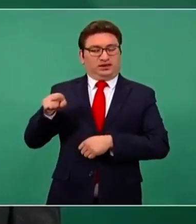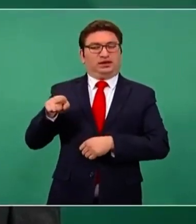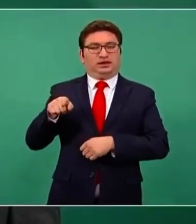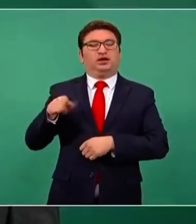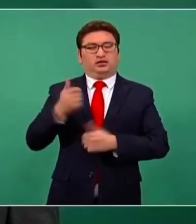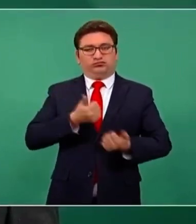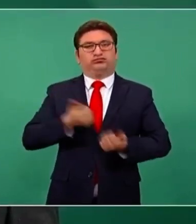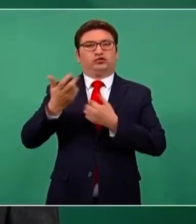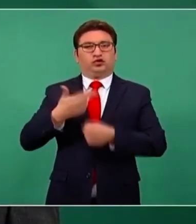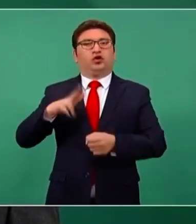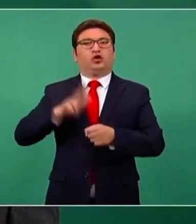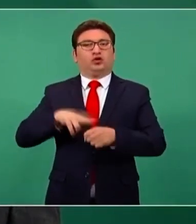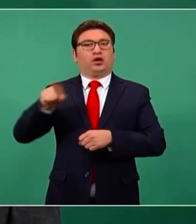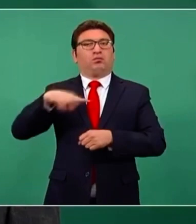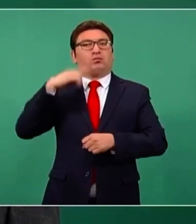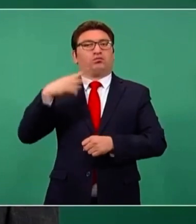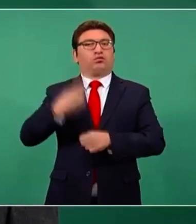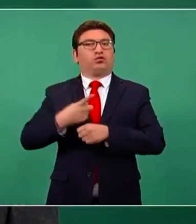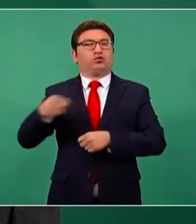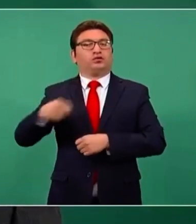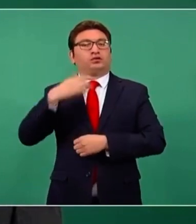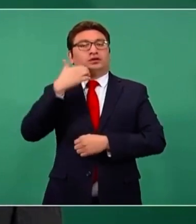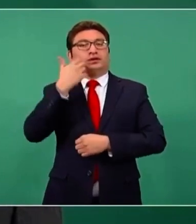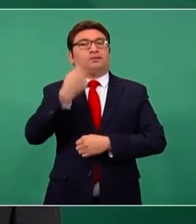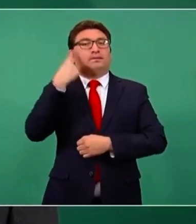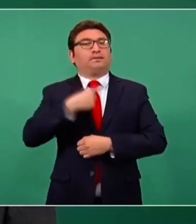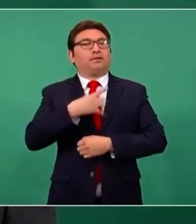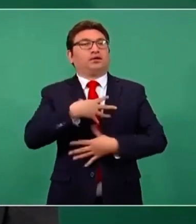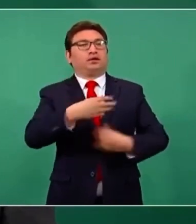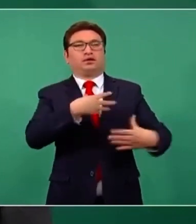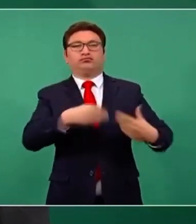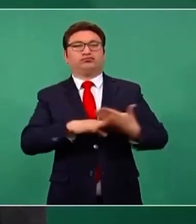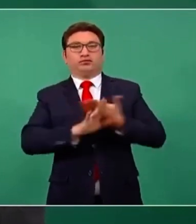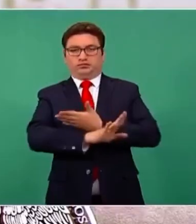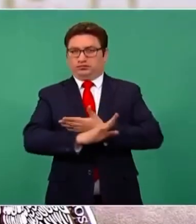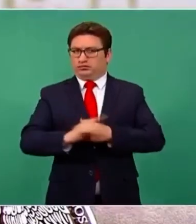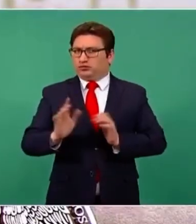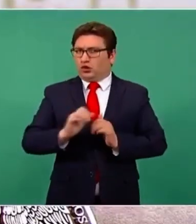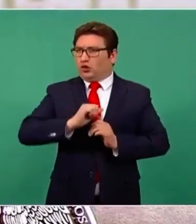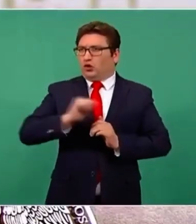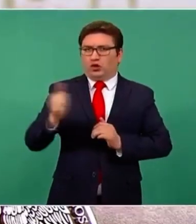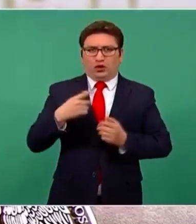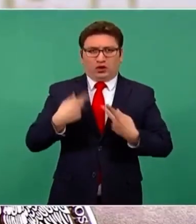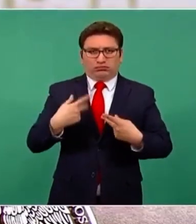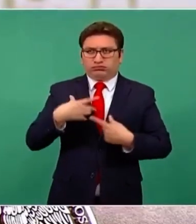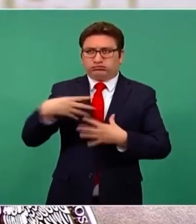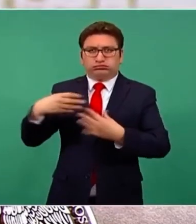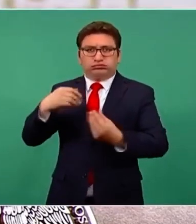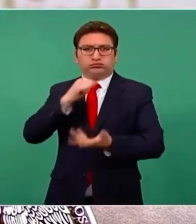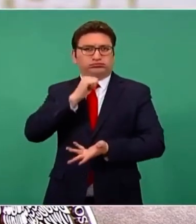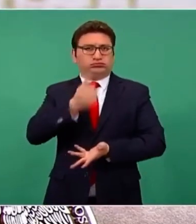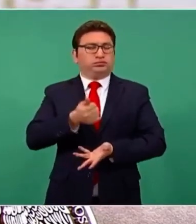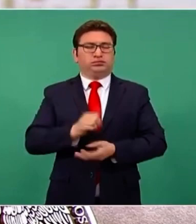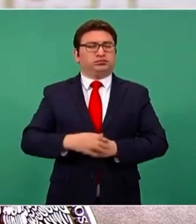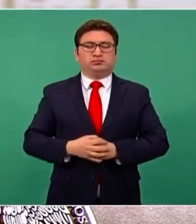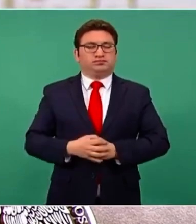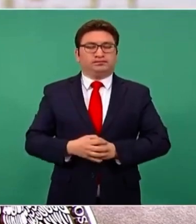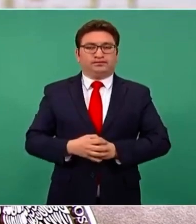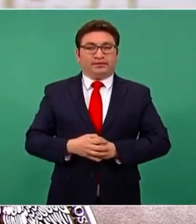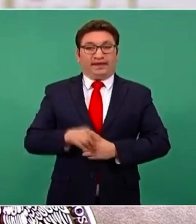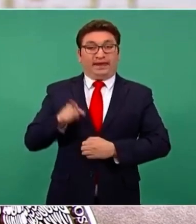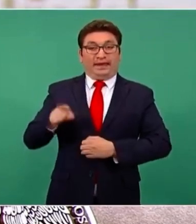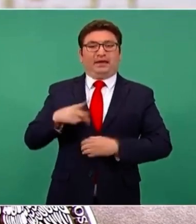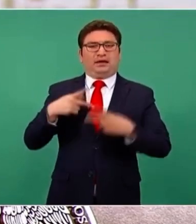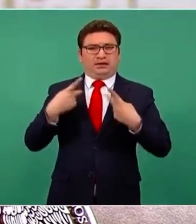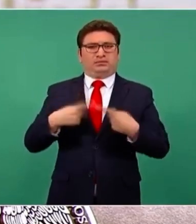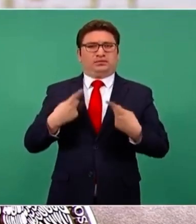hospitalizó de manera voluntaria para prevenir contagios. No contagió a ninguno de sus contactos cercanos, la persona por